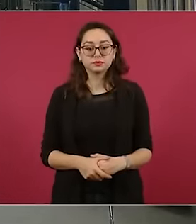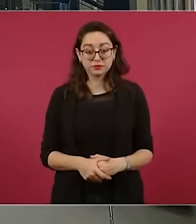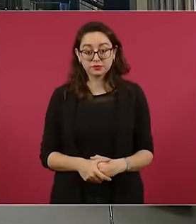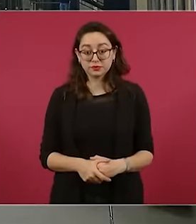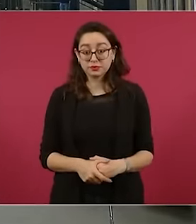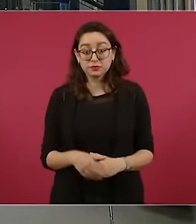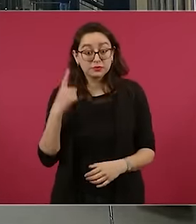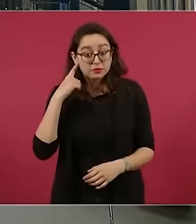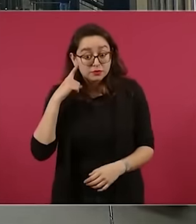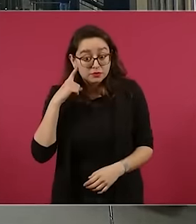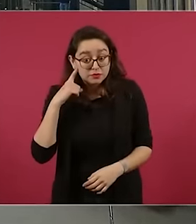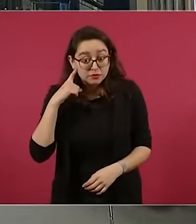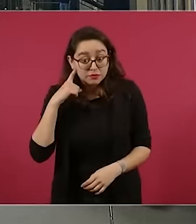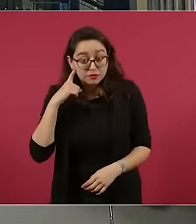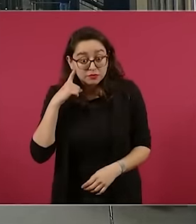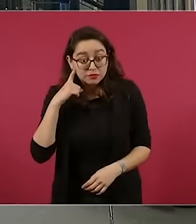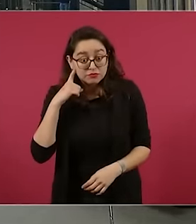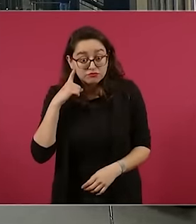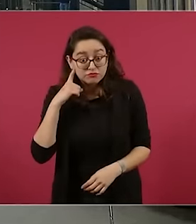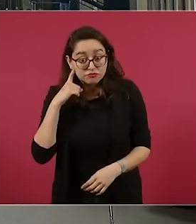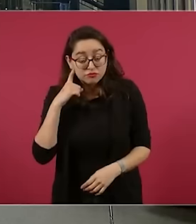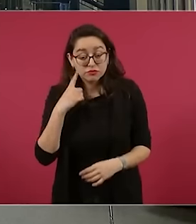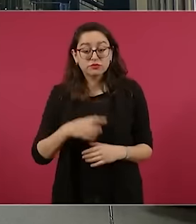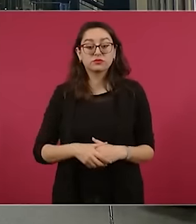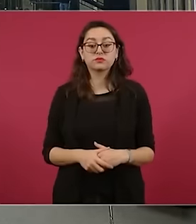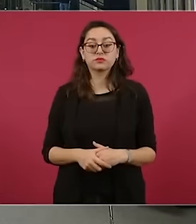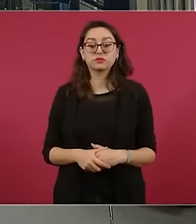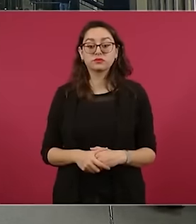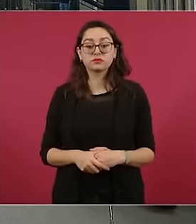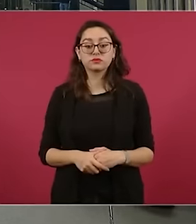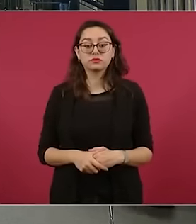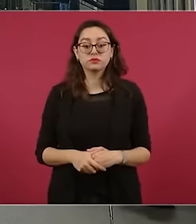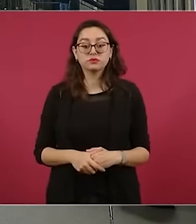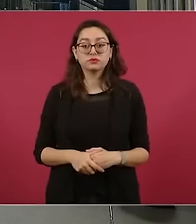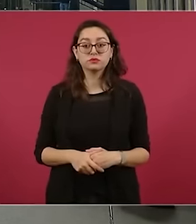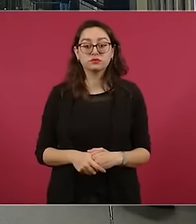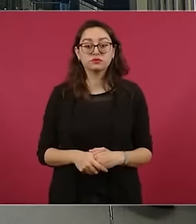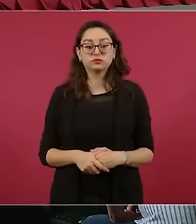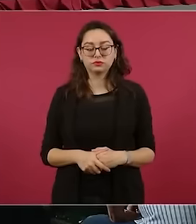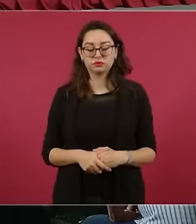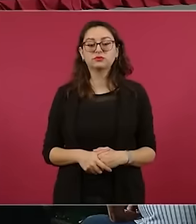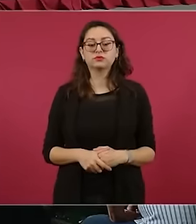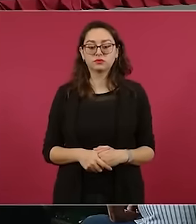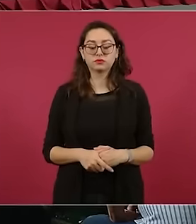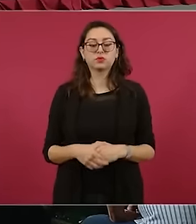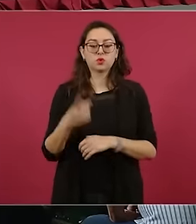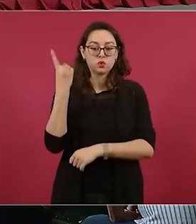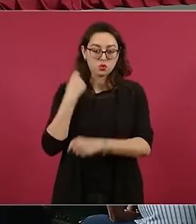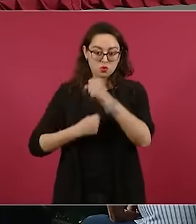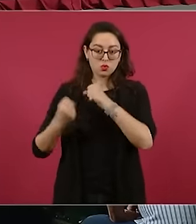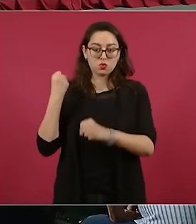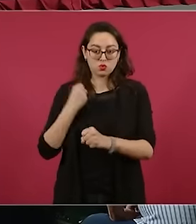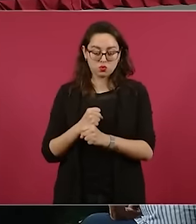Sí, perdón. Sí, el año pasado, en los tres